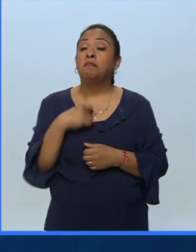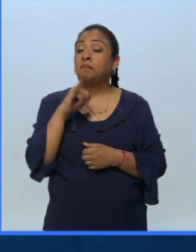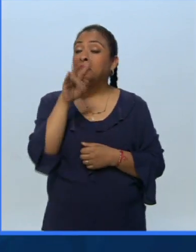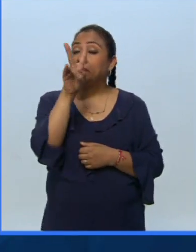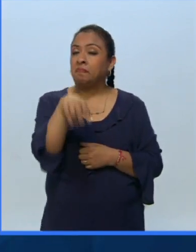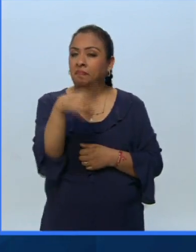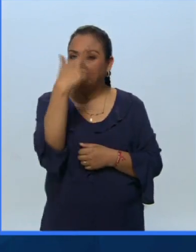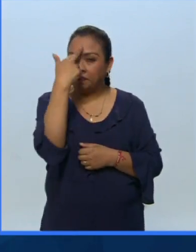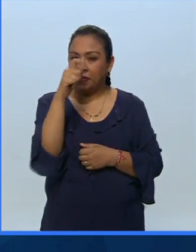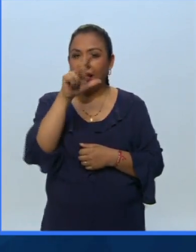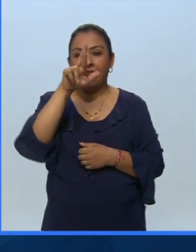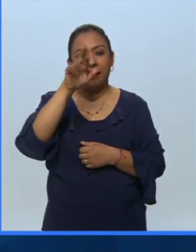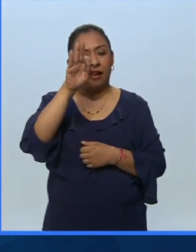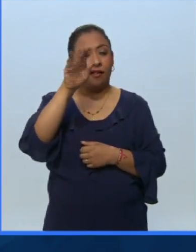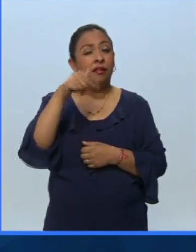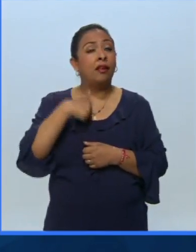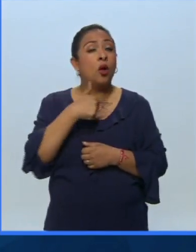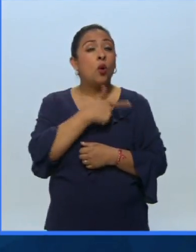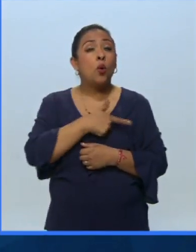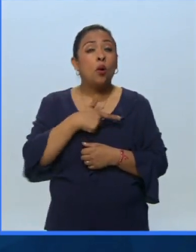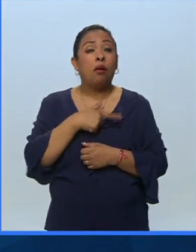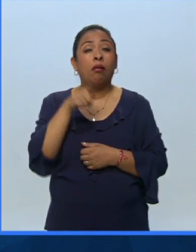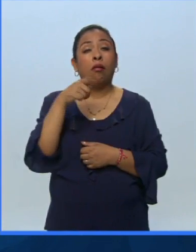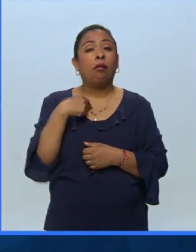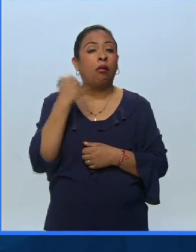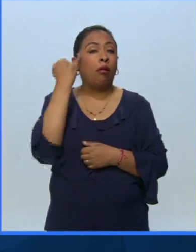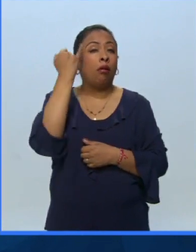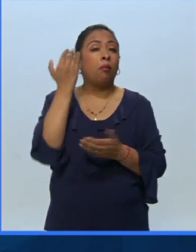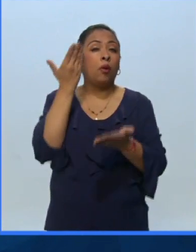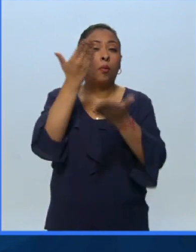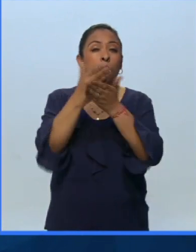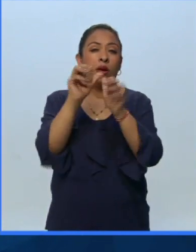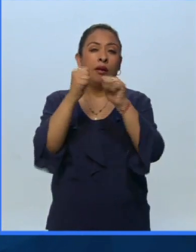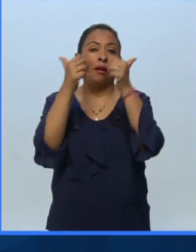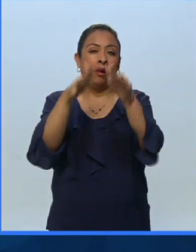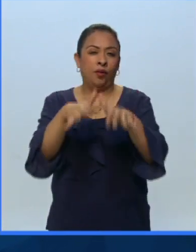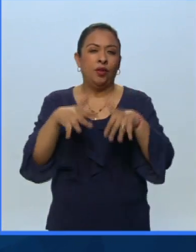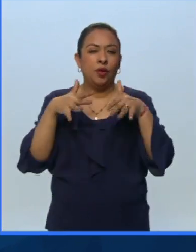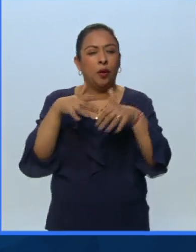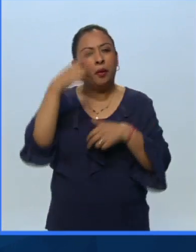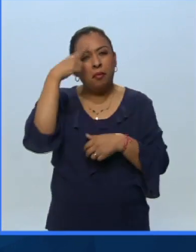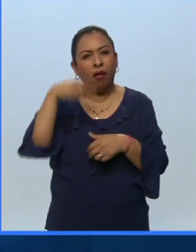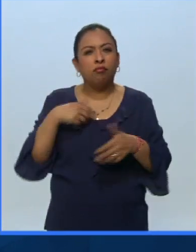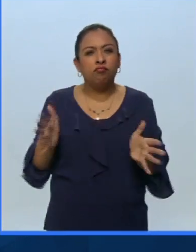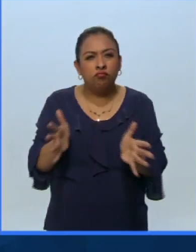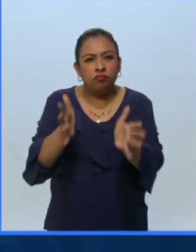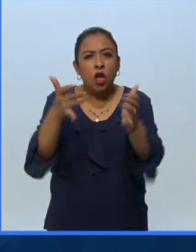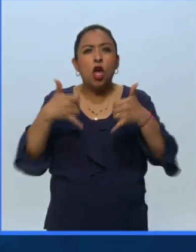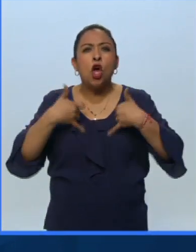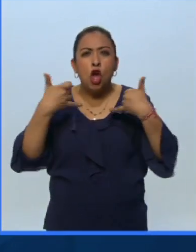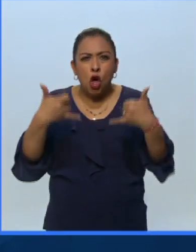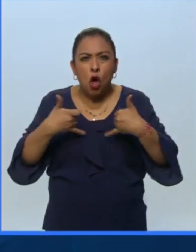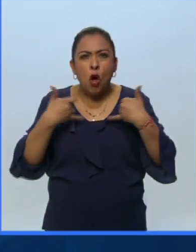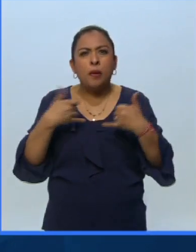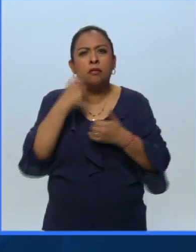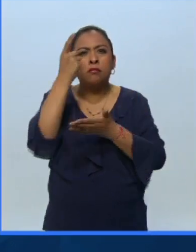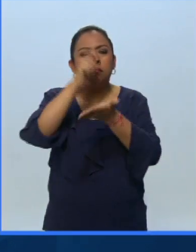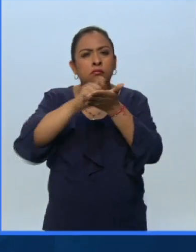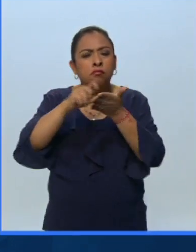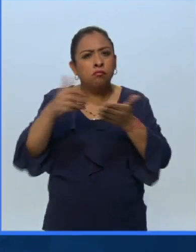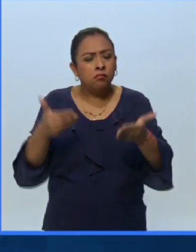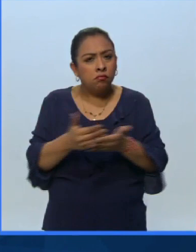Efectivamente Rafa, me da mucho gusto porque es una de las iniciativas del Auditorio Nacional para impulsar a los jóvenes compositores